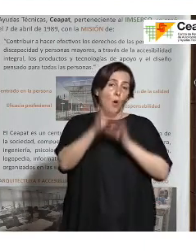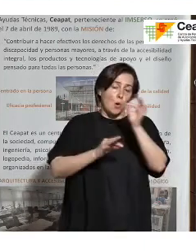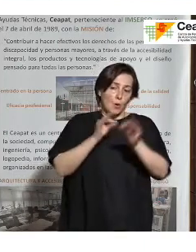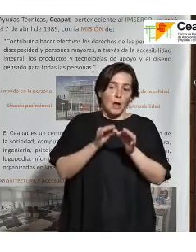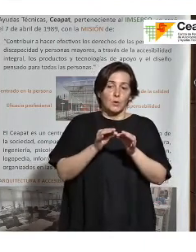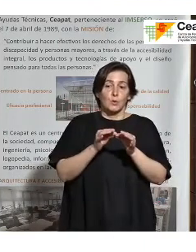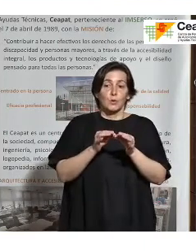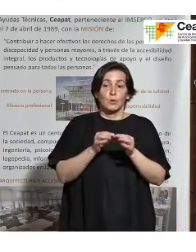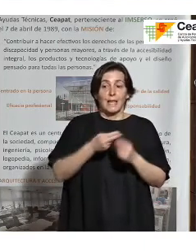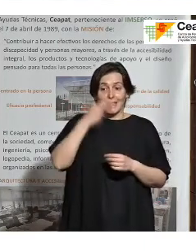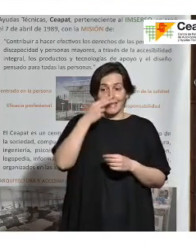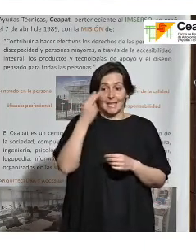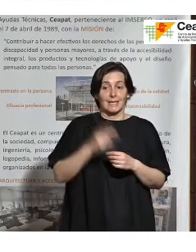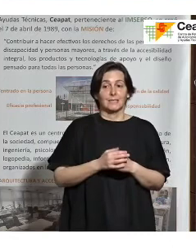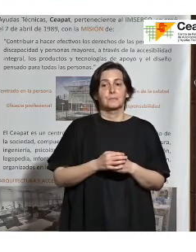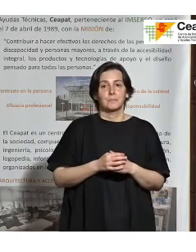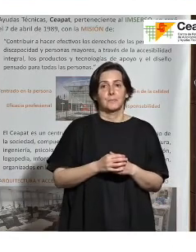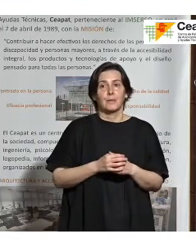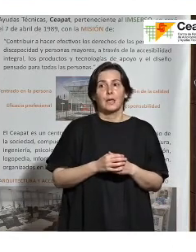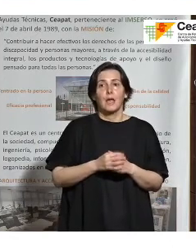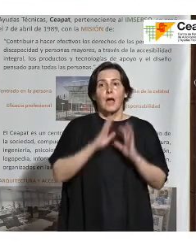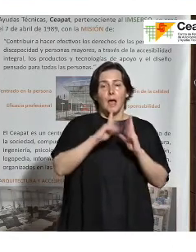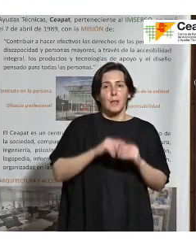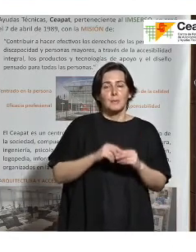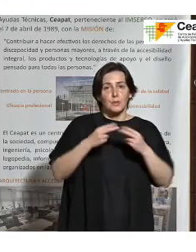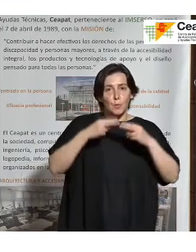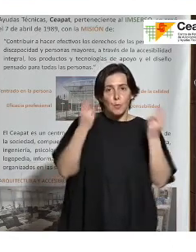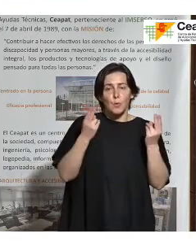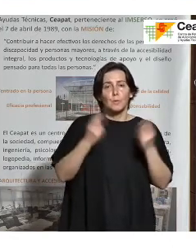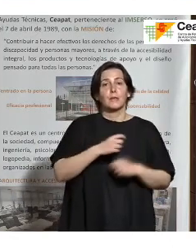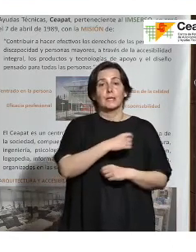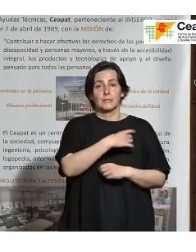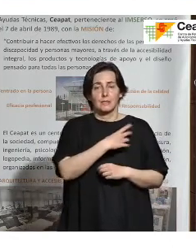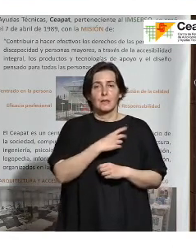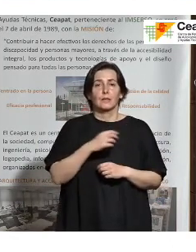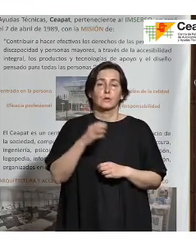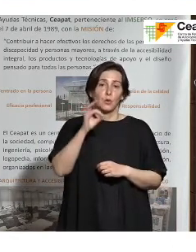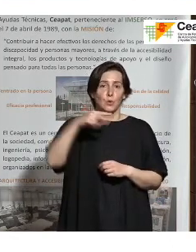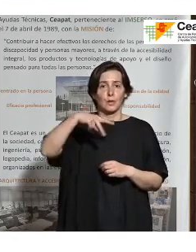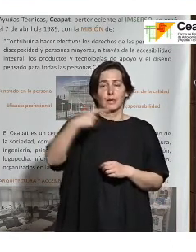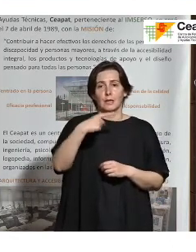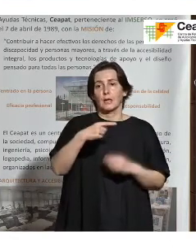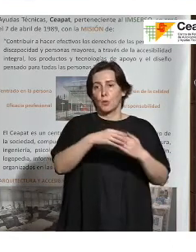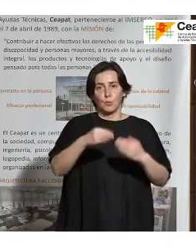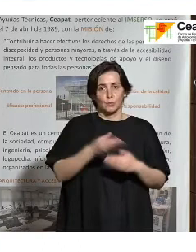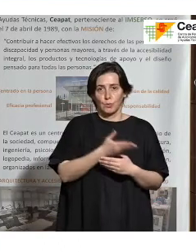En este caso, se ha puesto de una manera general Administración pública, sindicatos, ONGs, usuarios,